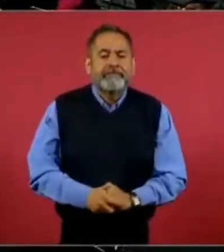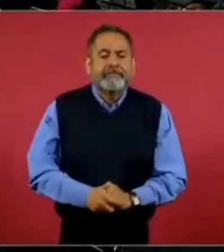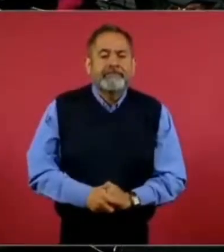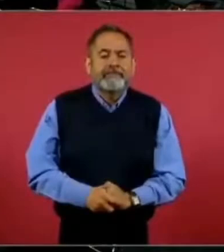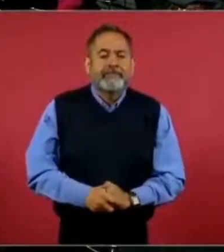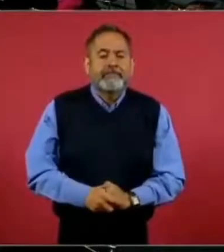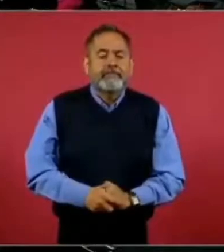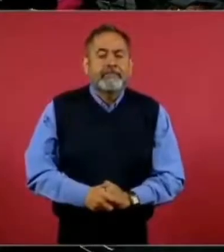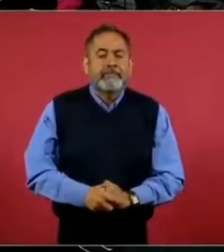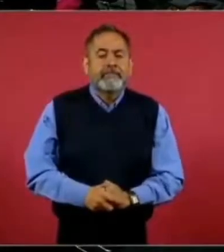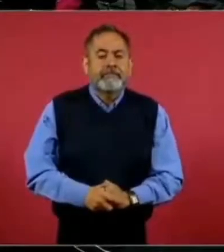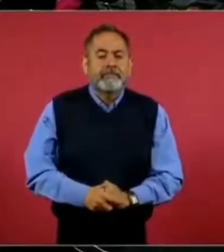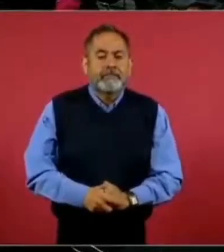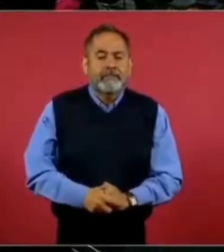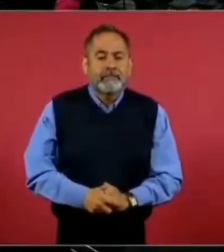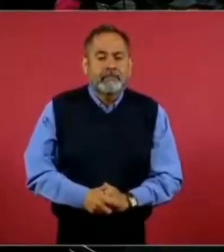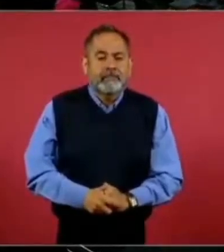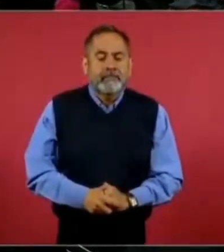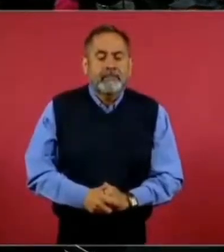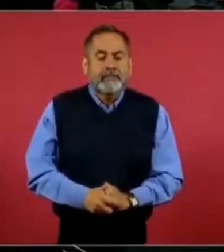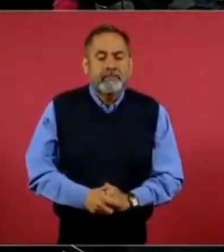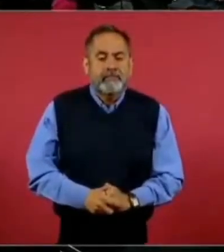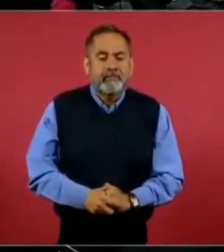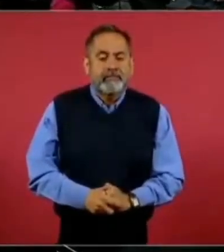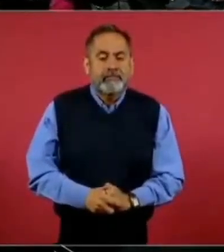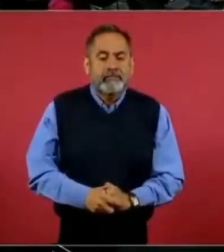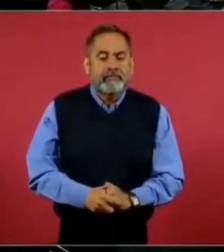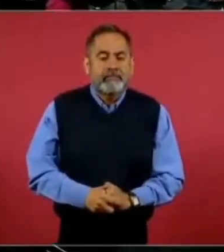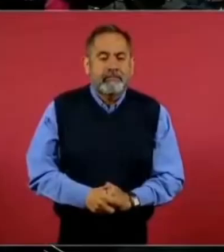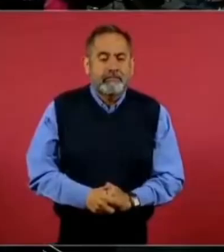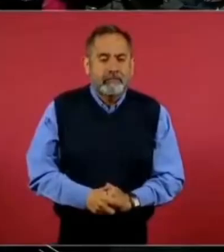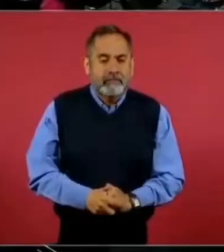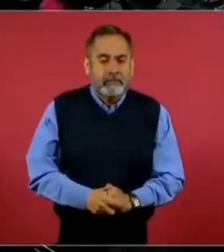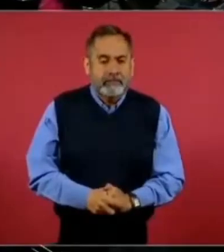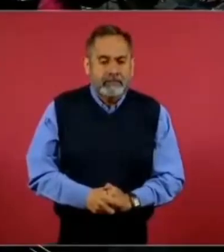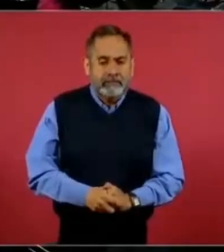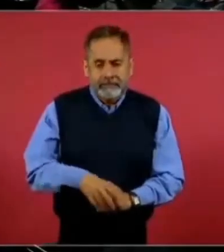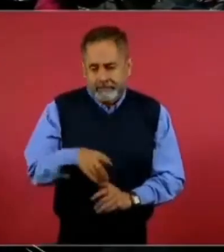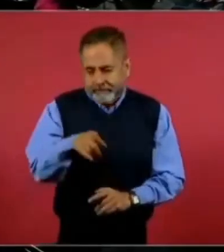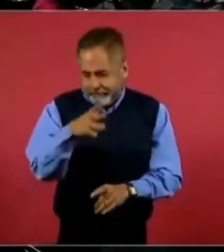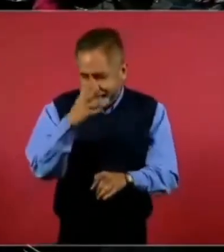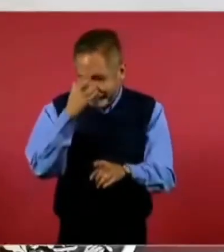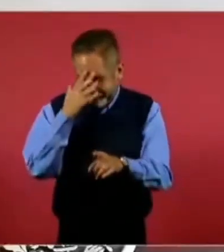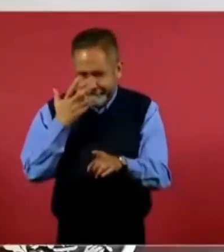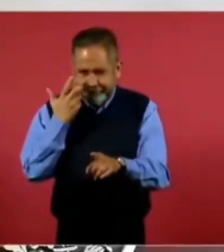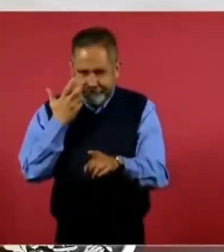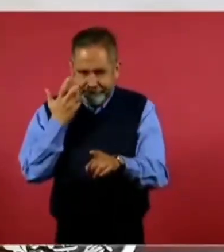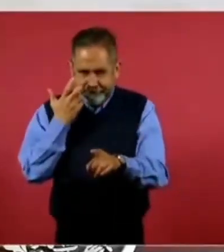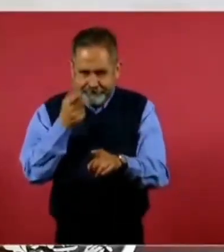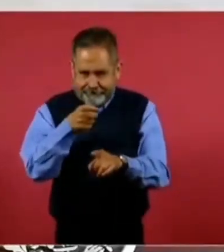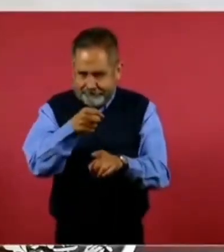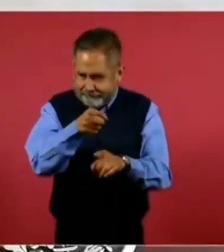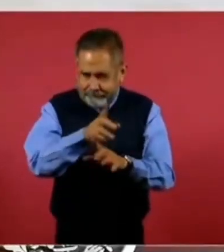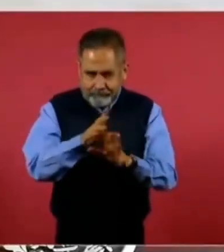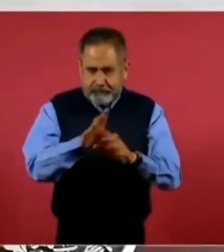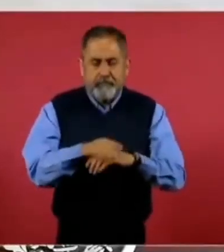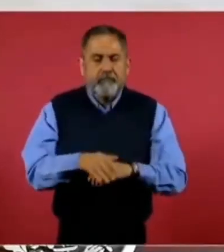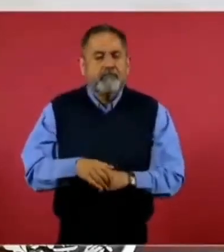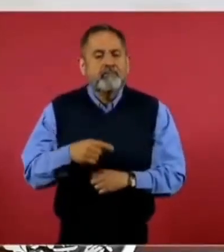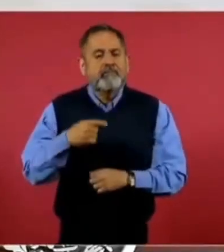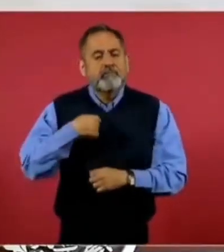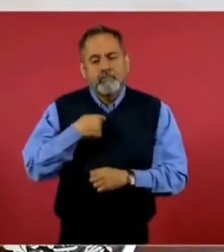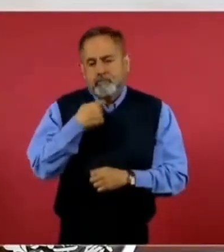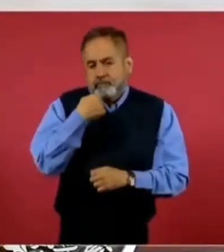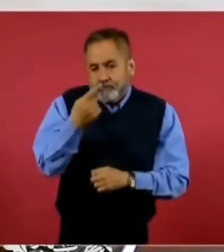que el gobierno de México le hiciera? ¿Para este objetivo nada más? Se pararon a su pregunta. Lo que le estamos